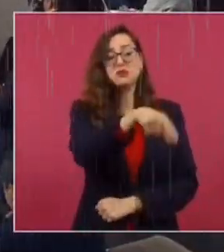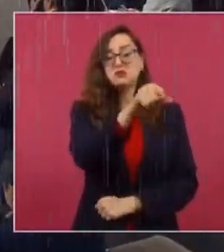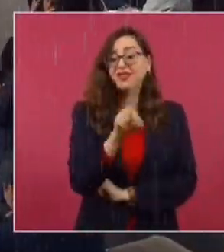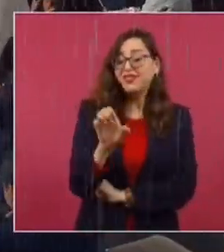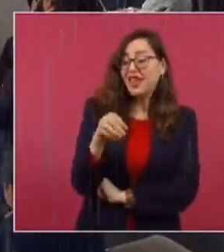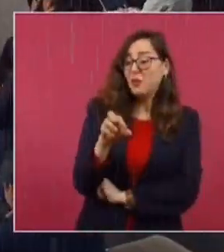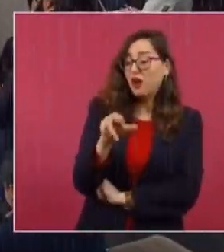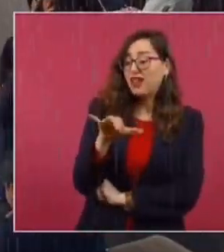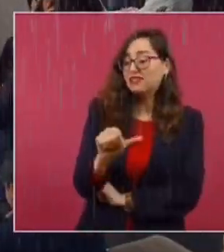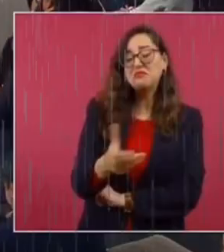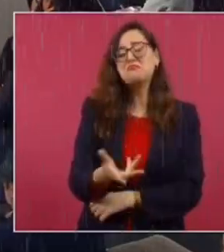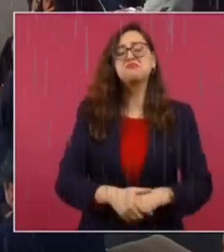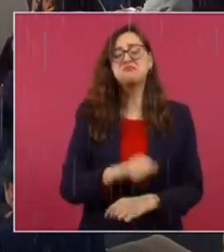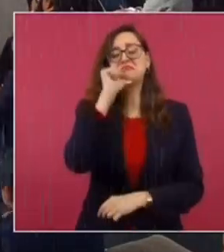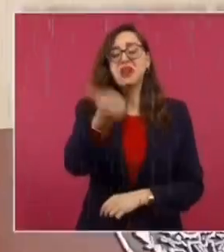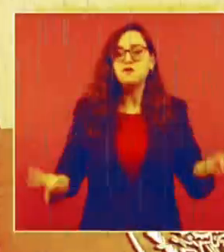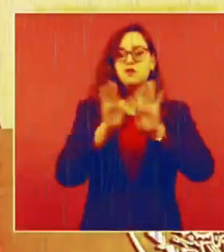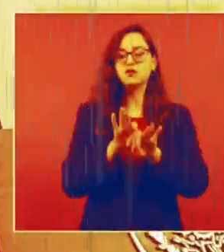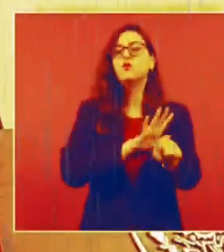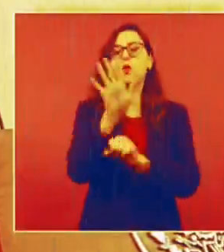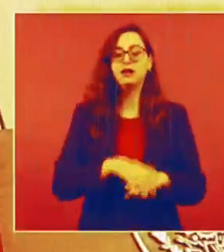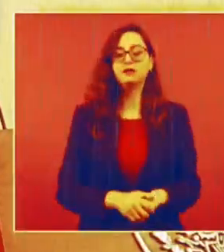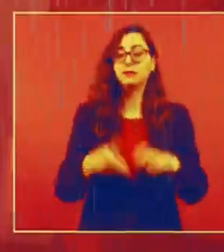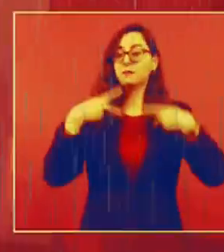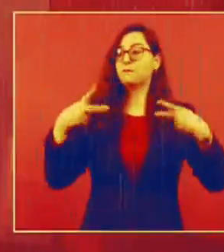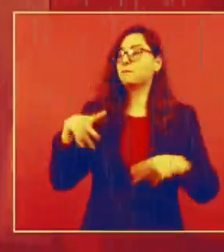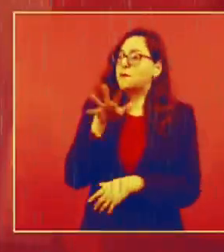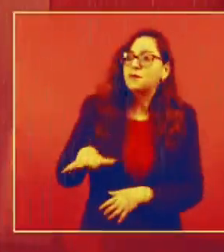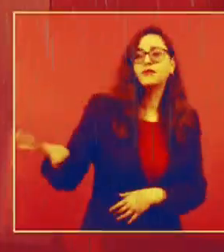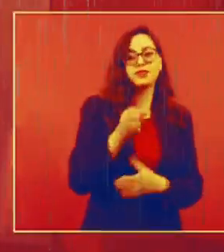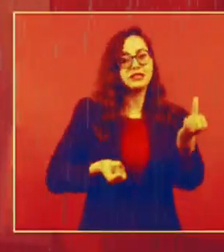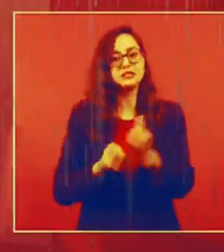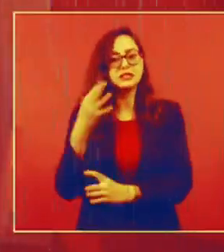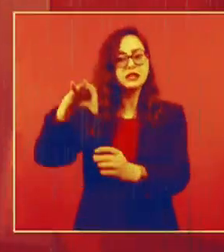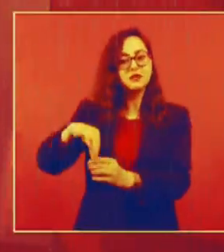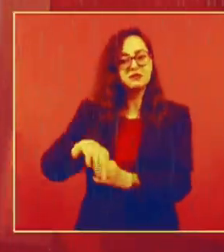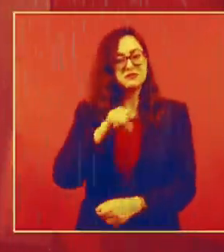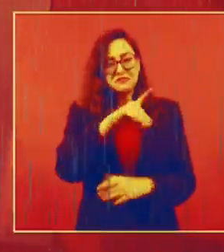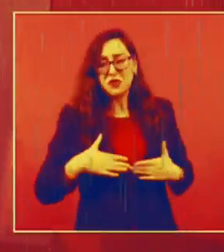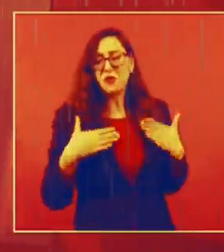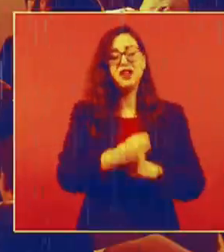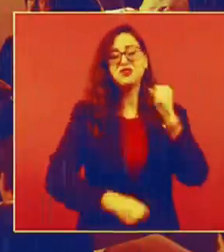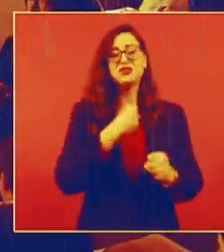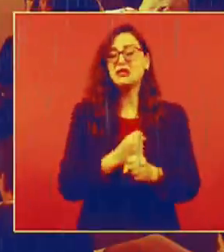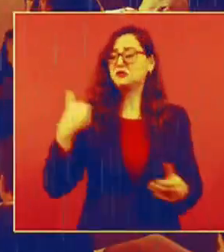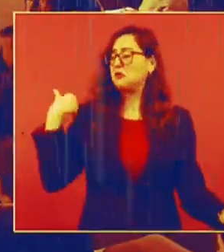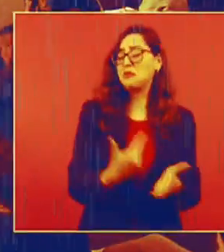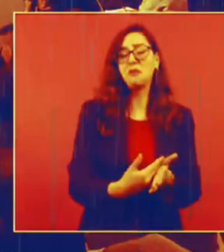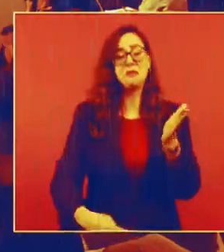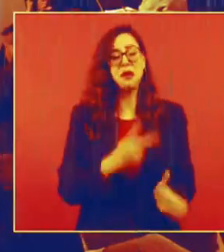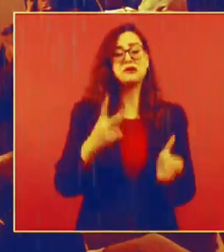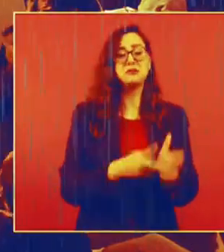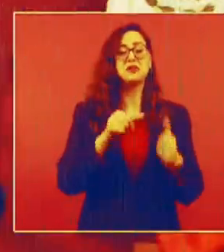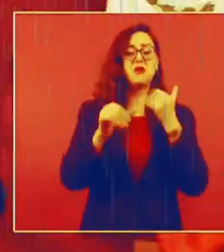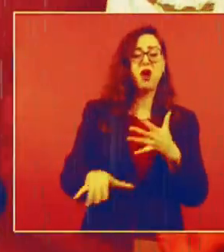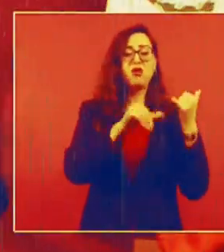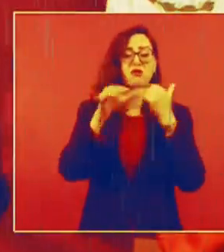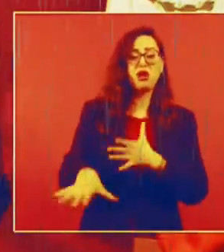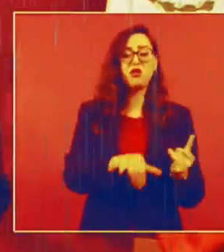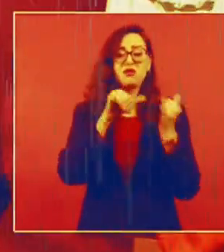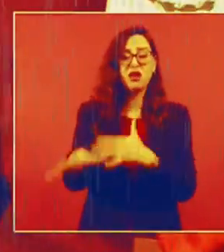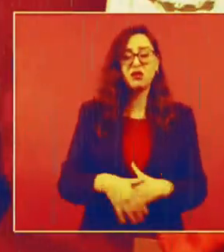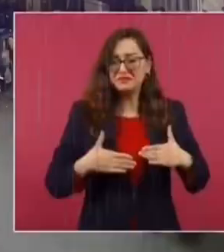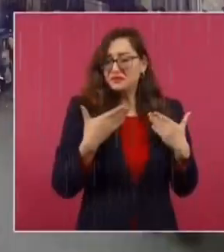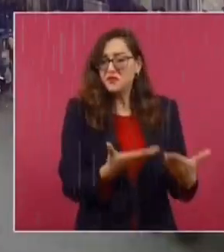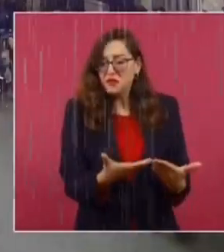¿Qué es lo fundamental? El pueblo. ¿Cómo se va a confiar en los organismos electorales si se dedicado a facilitar y avalar los fraudes